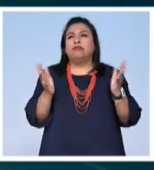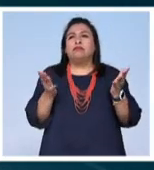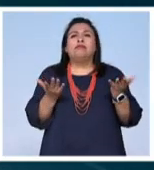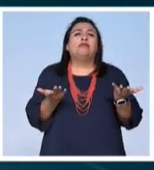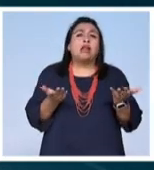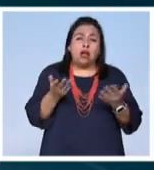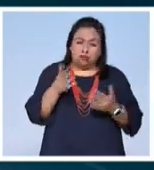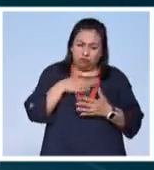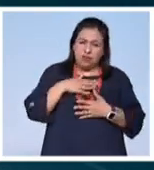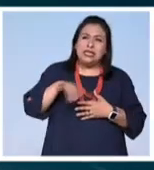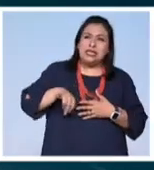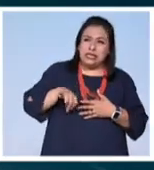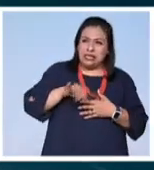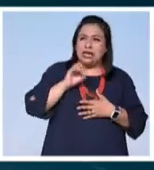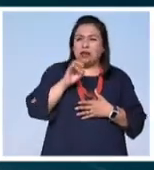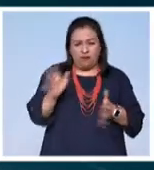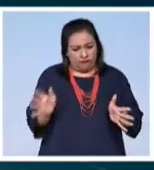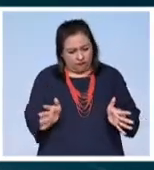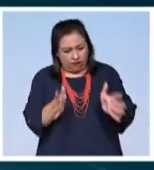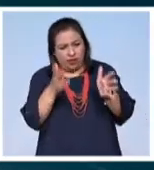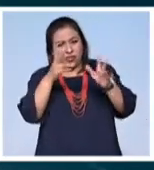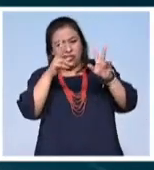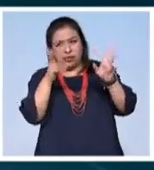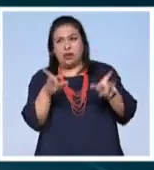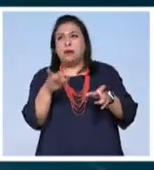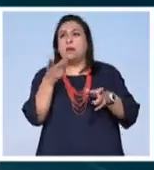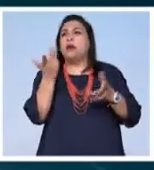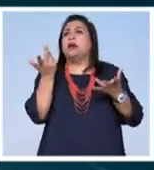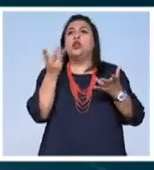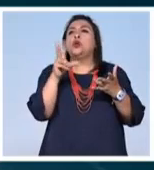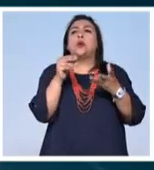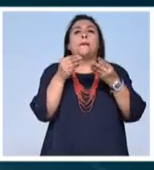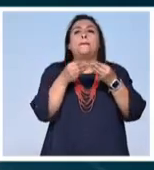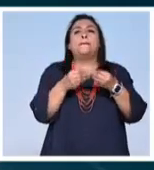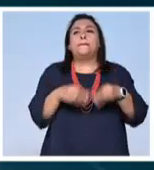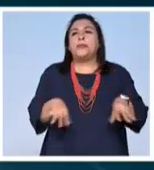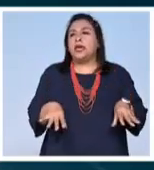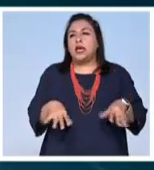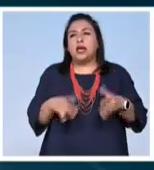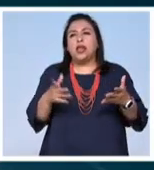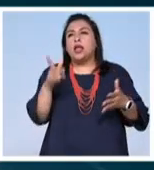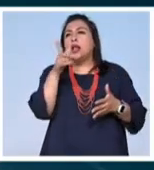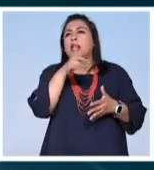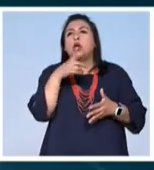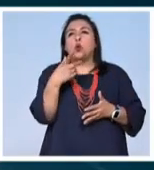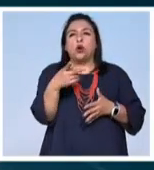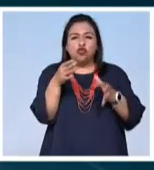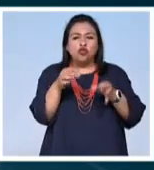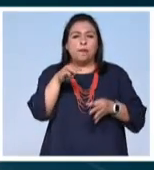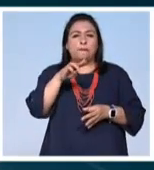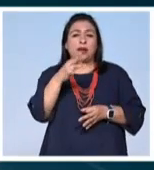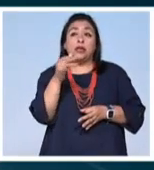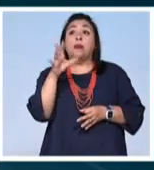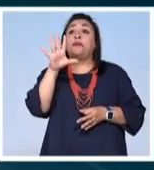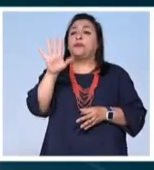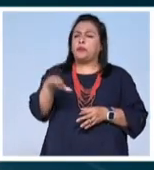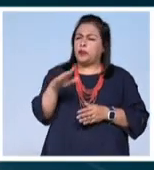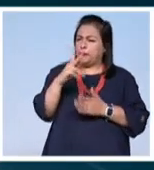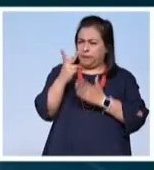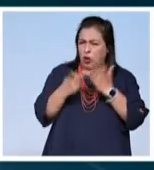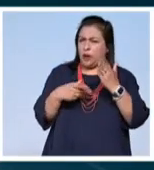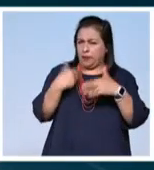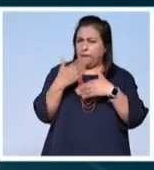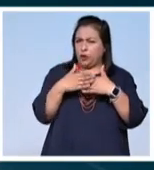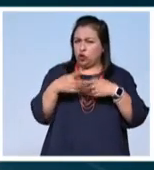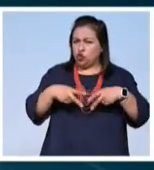interesa mucho fomentar este tema y que no se pierda la lengua maya. Maestra, el programa ya estará